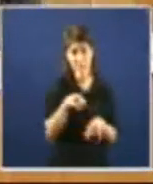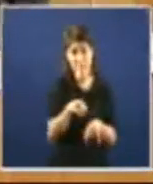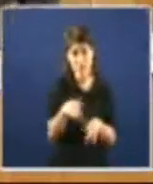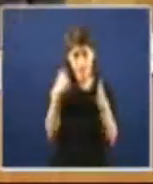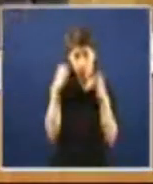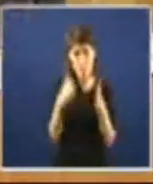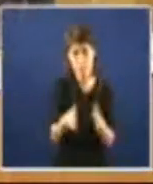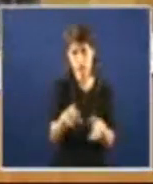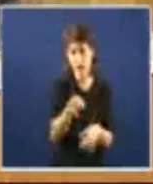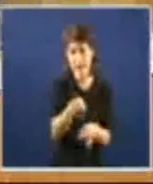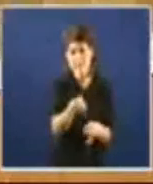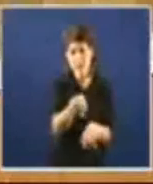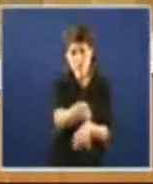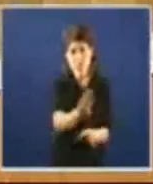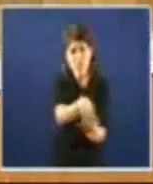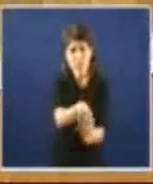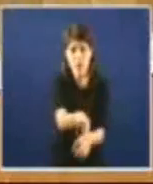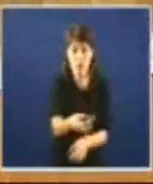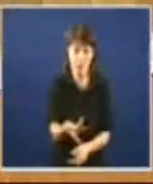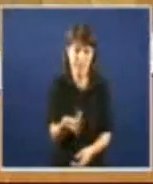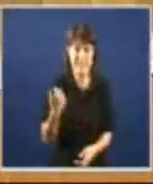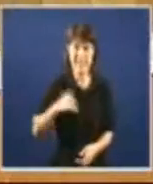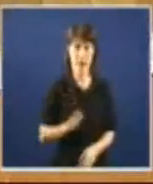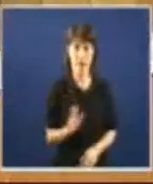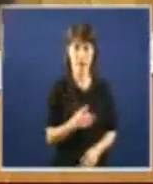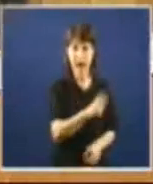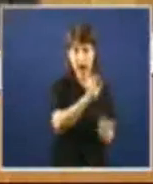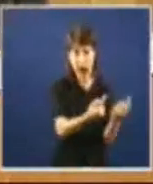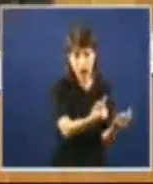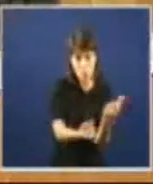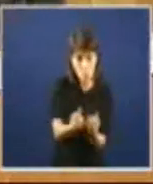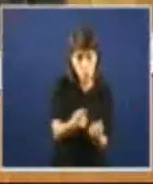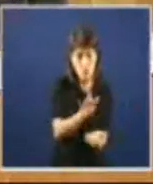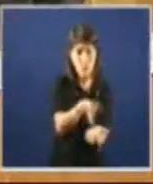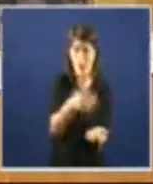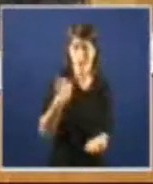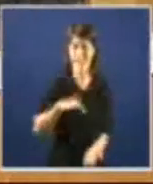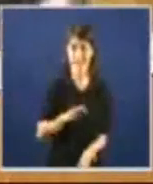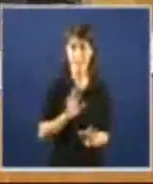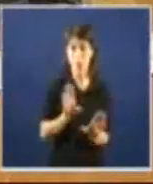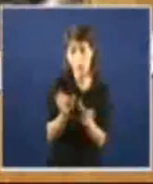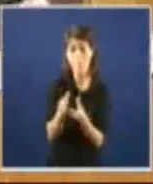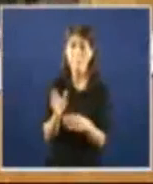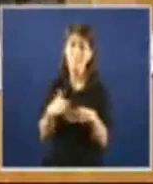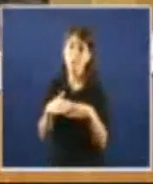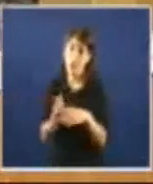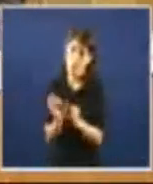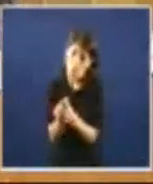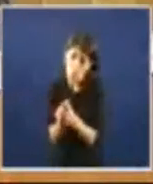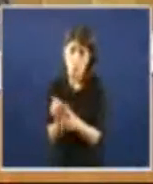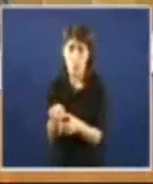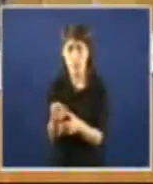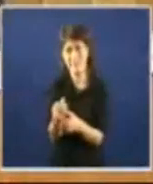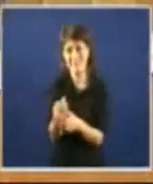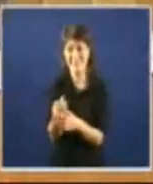que sectores cada día máis amplos da ciudadanía xa están e o resto hagas minorías privilegiadas amamantadas polas oligarquías